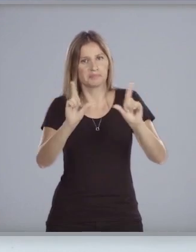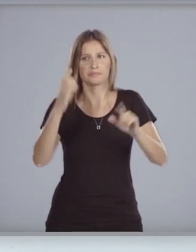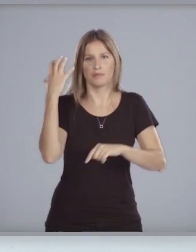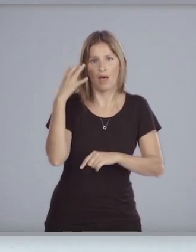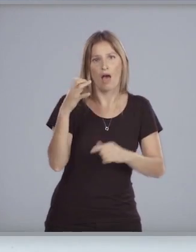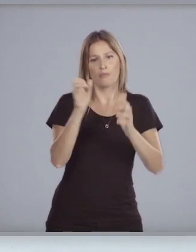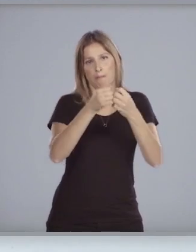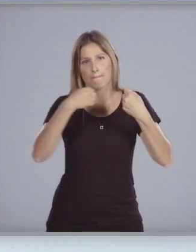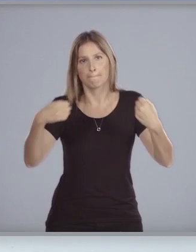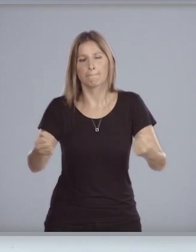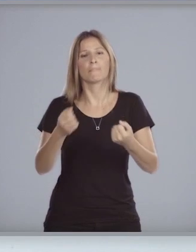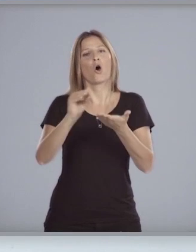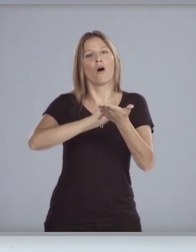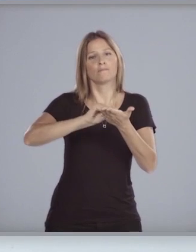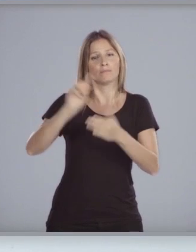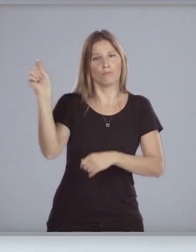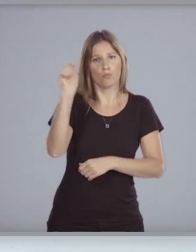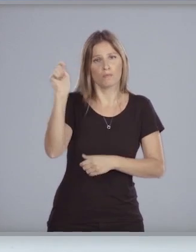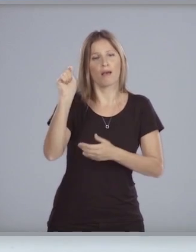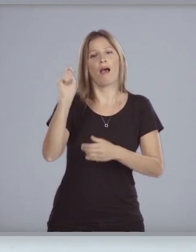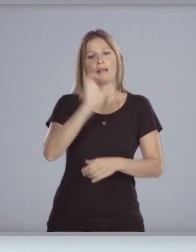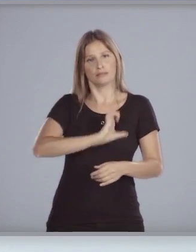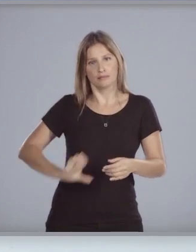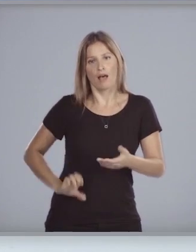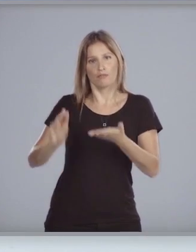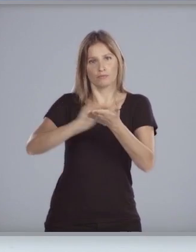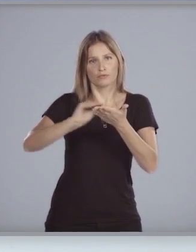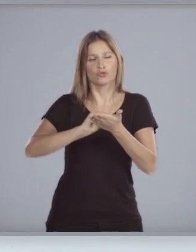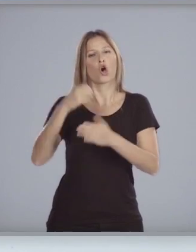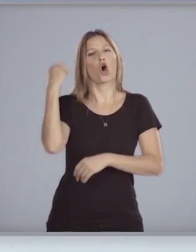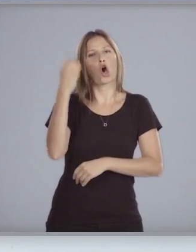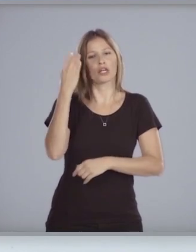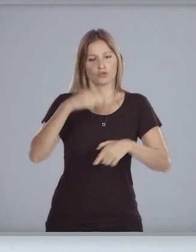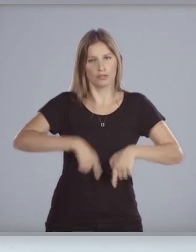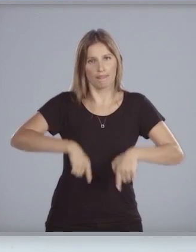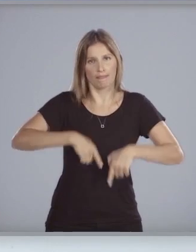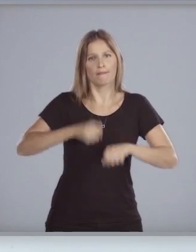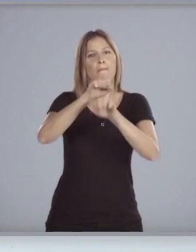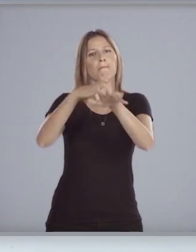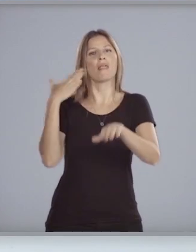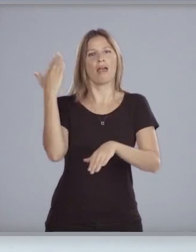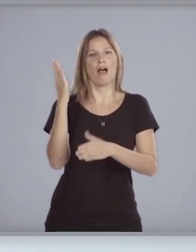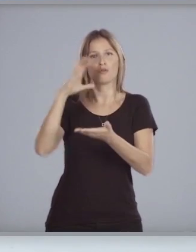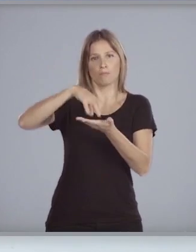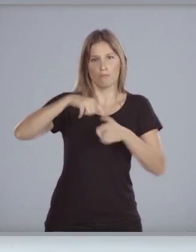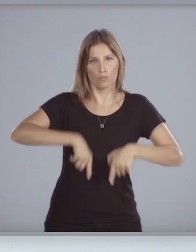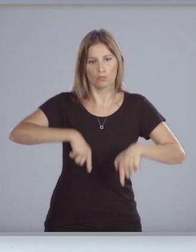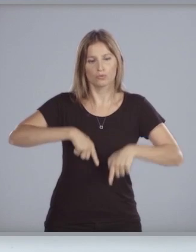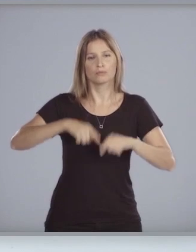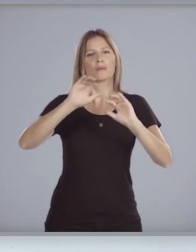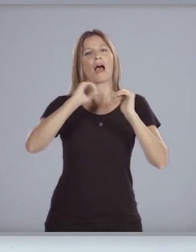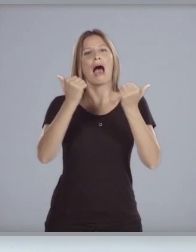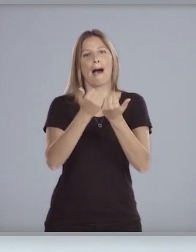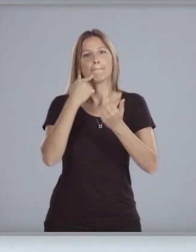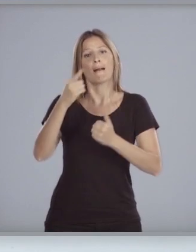públicas, agencias estatales, congresos de intendentes, plenario de municipios, cámaras